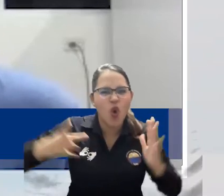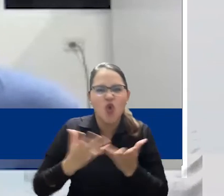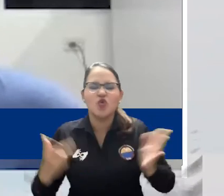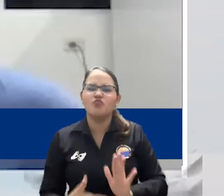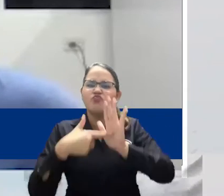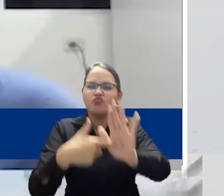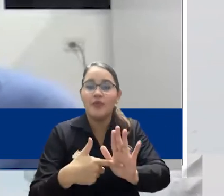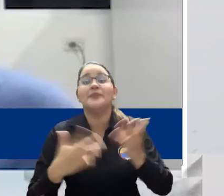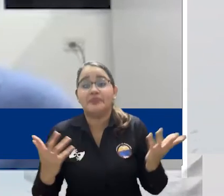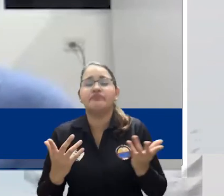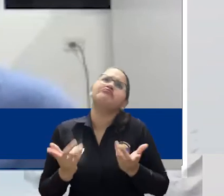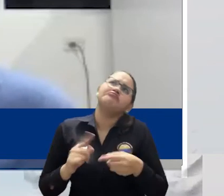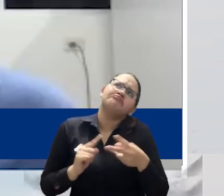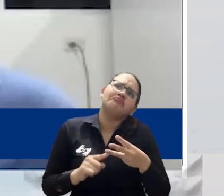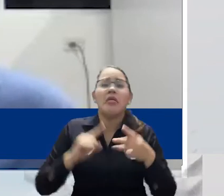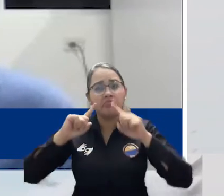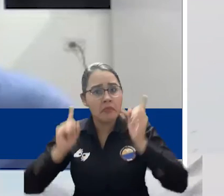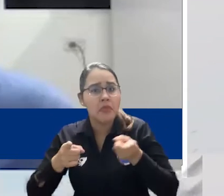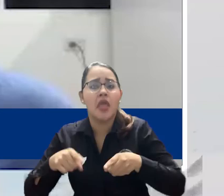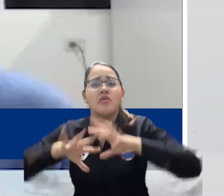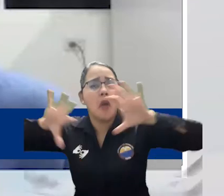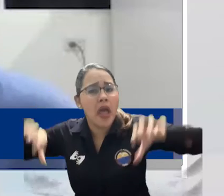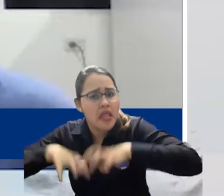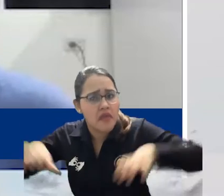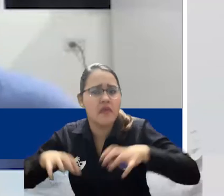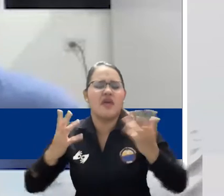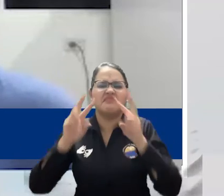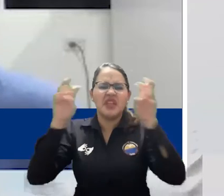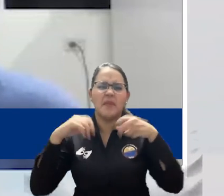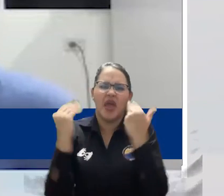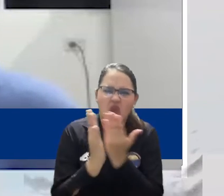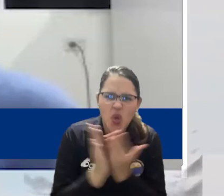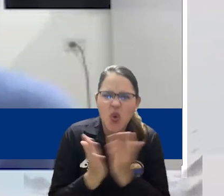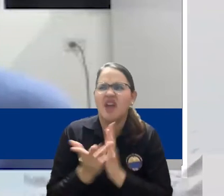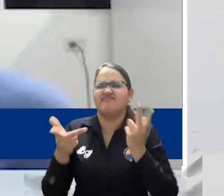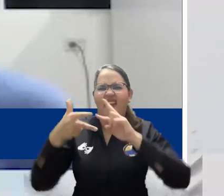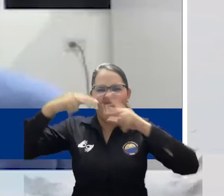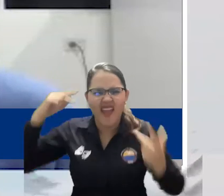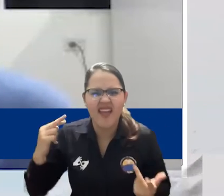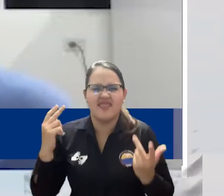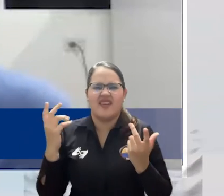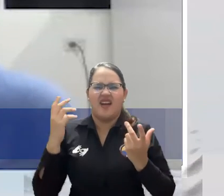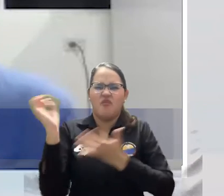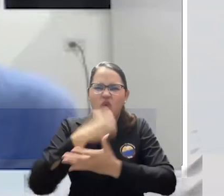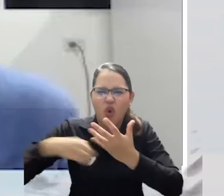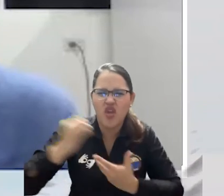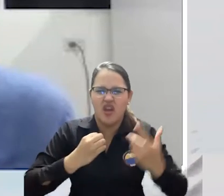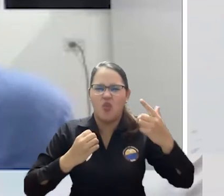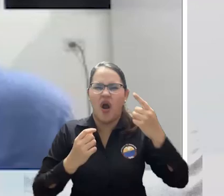tecnológicos, también actividades de educación en el área relacionada con Genética y Biología Molecular,